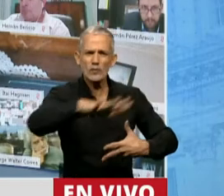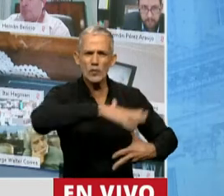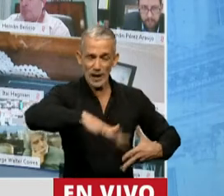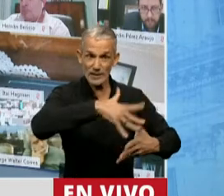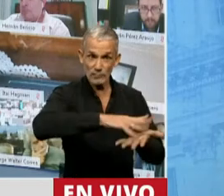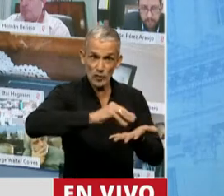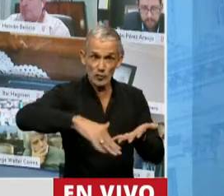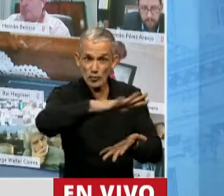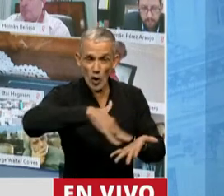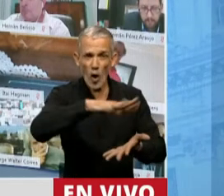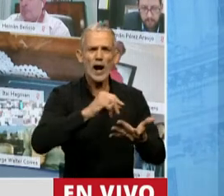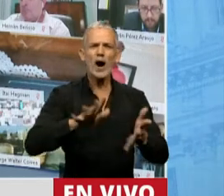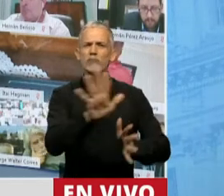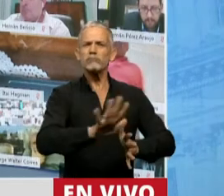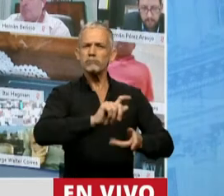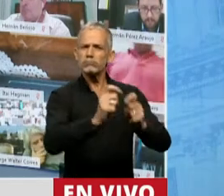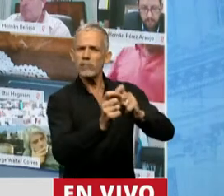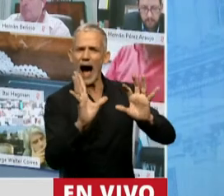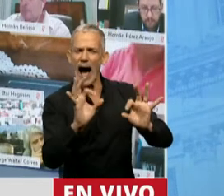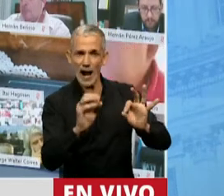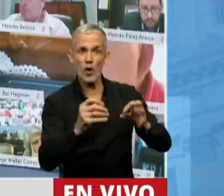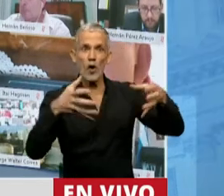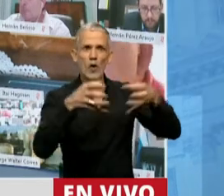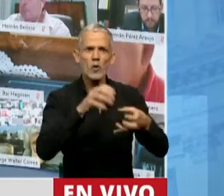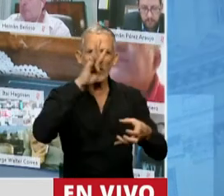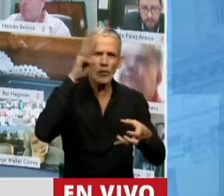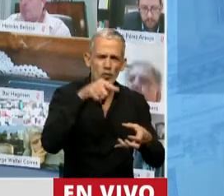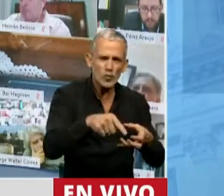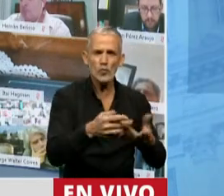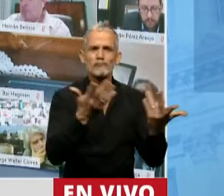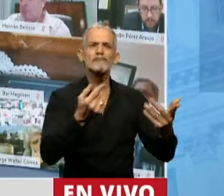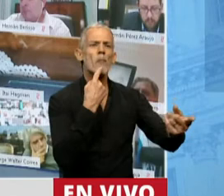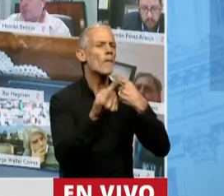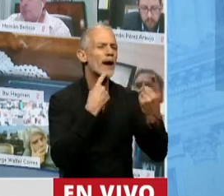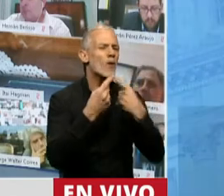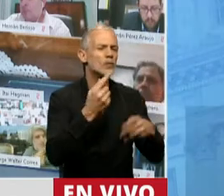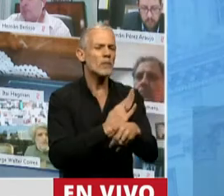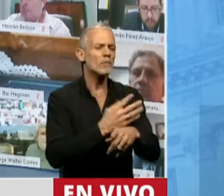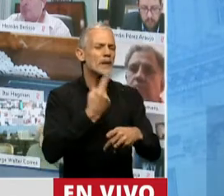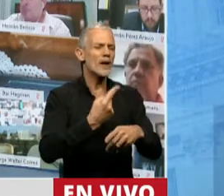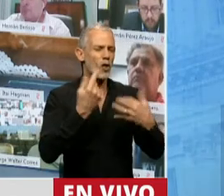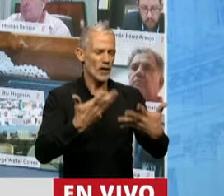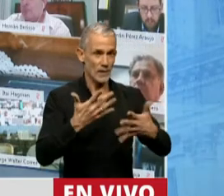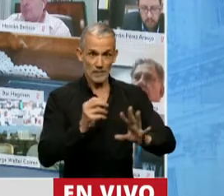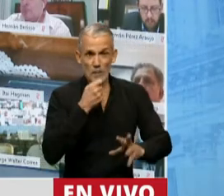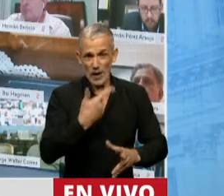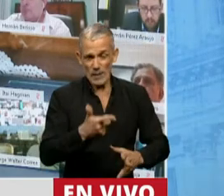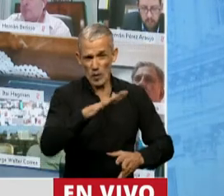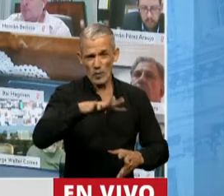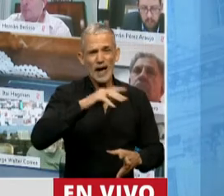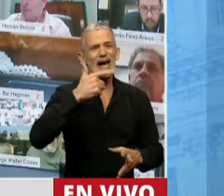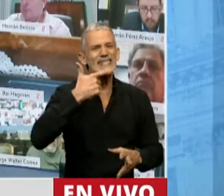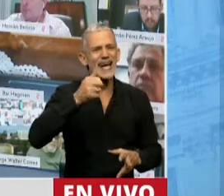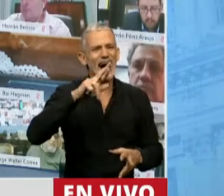zona o de una región en donde hay grupos, incluso en este caso, vulnerables como es la comunidad de